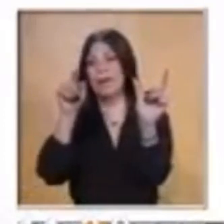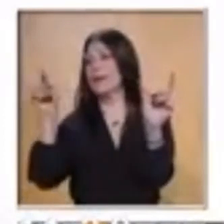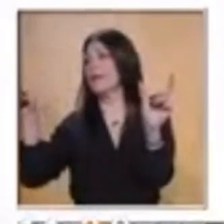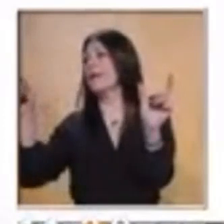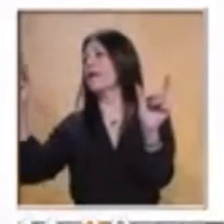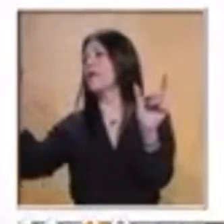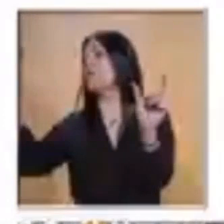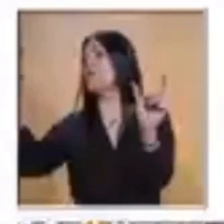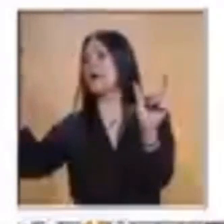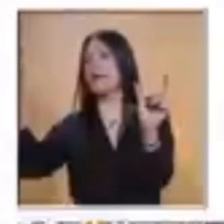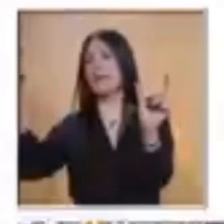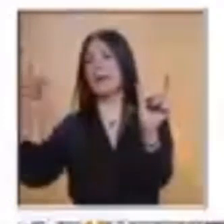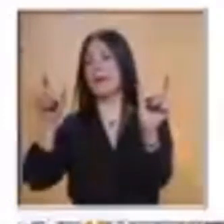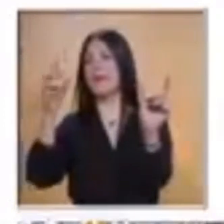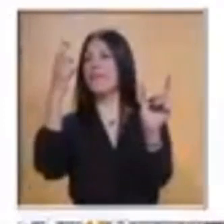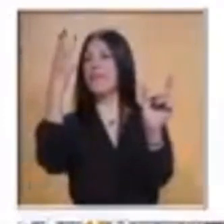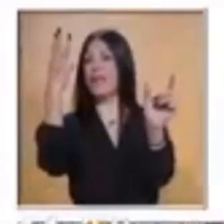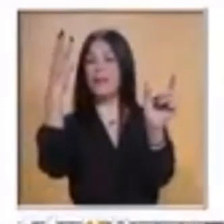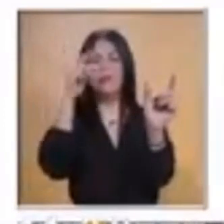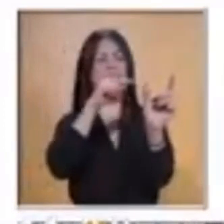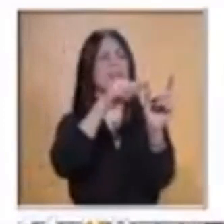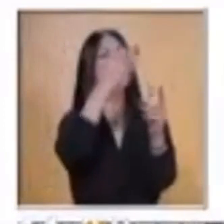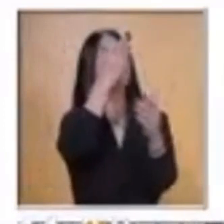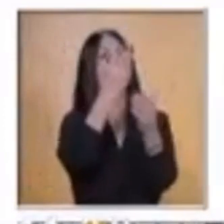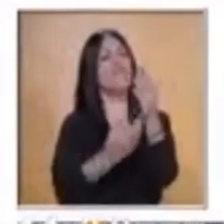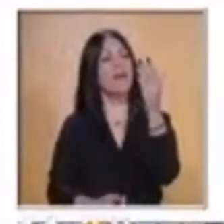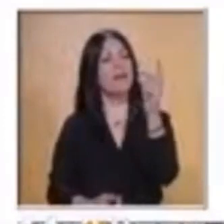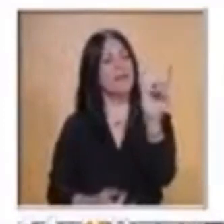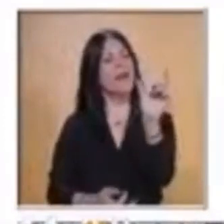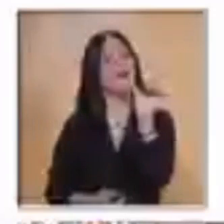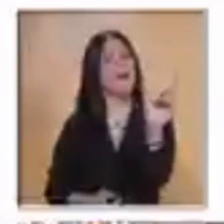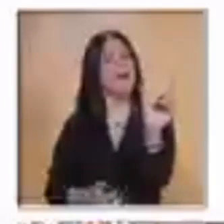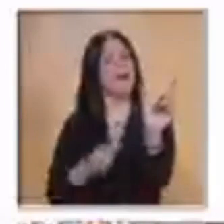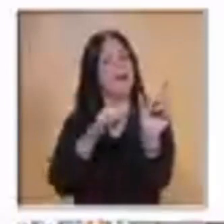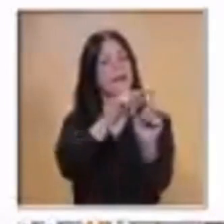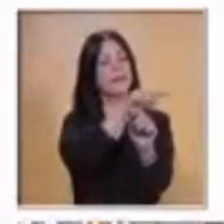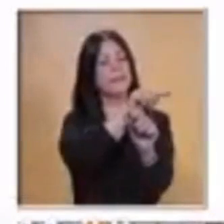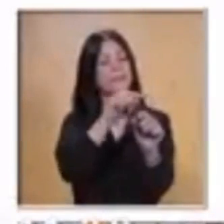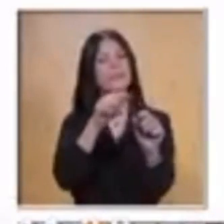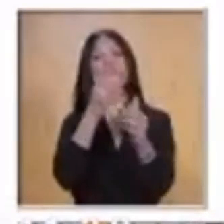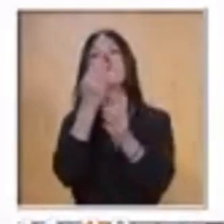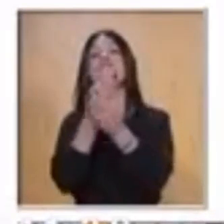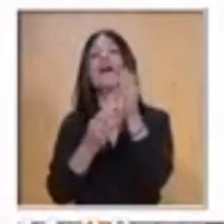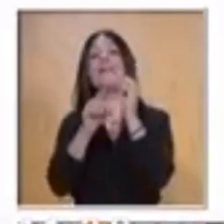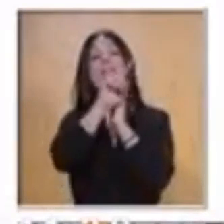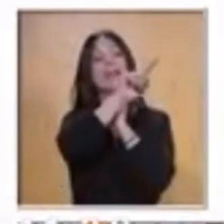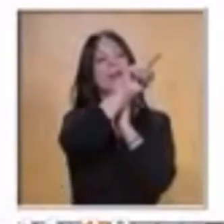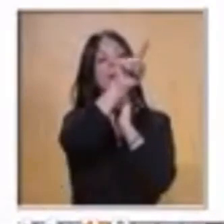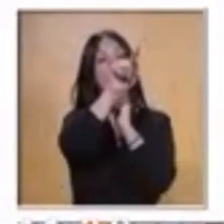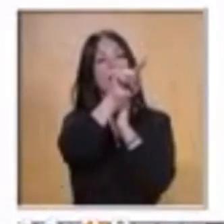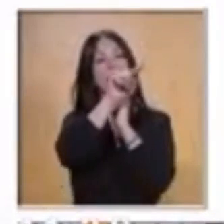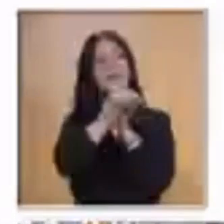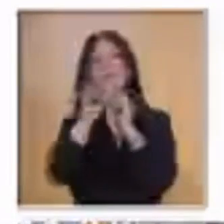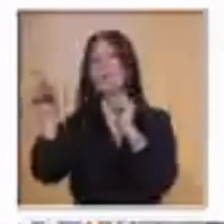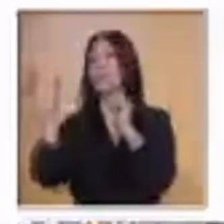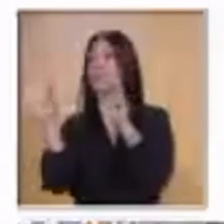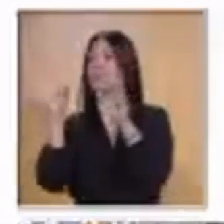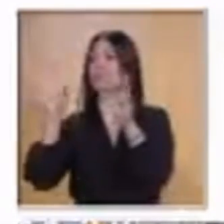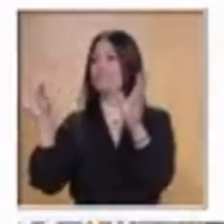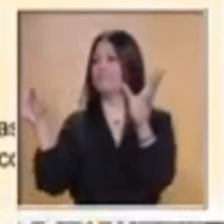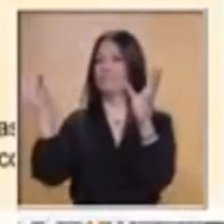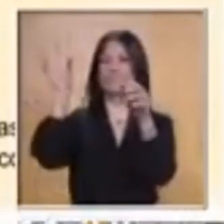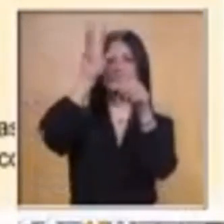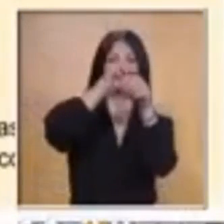Vas a anotar el número que falta en el signo de interrogación para que quede completa la multiplicación.